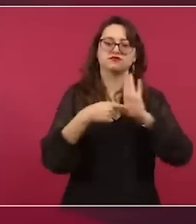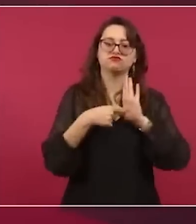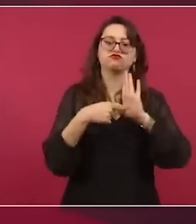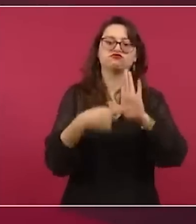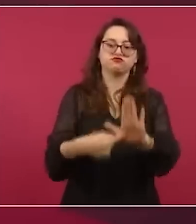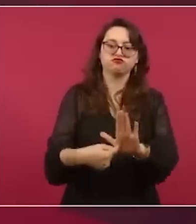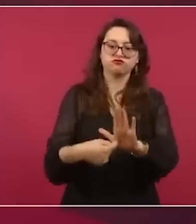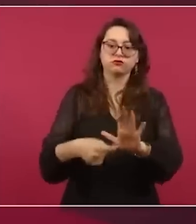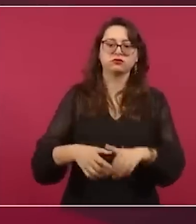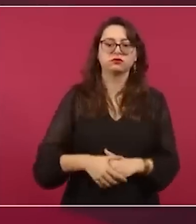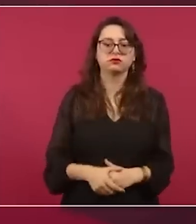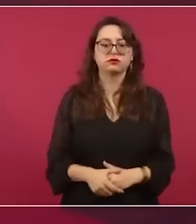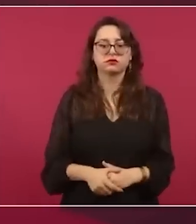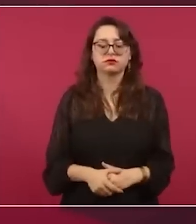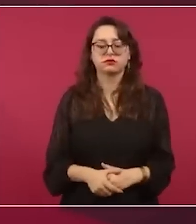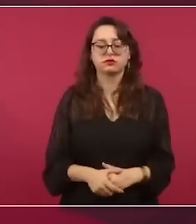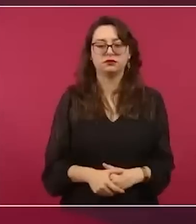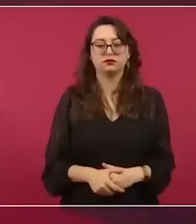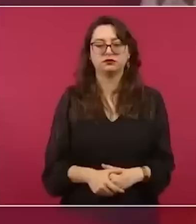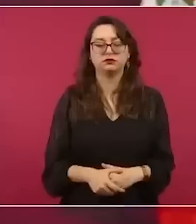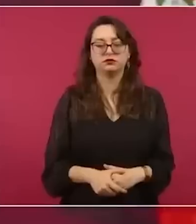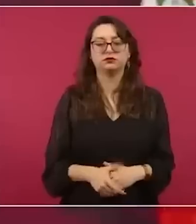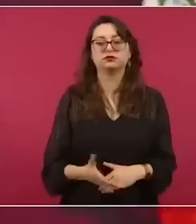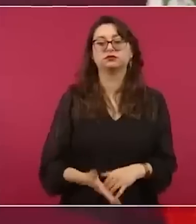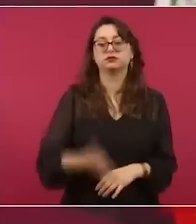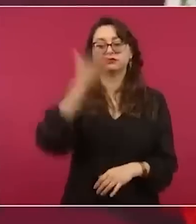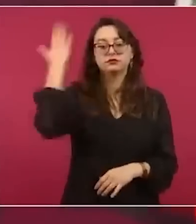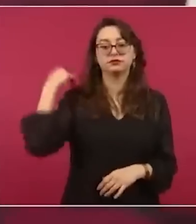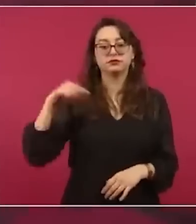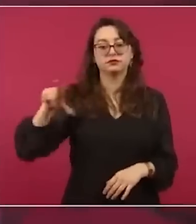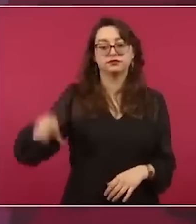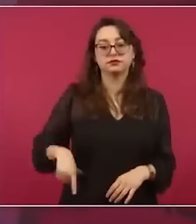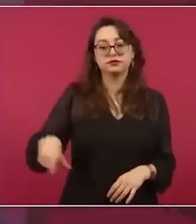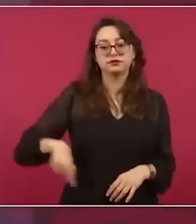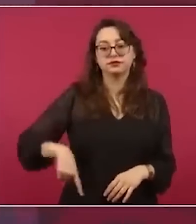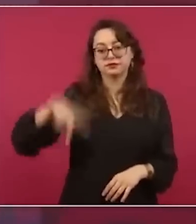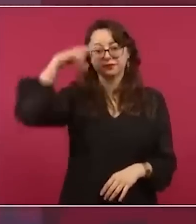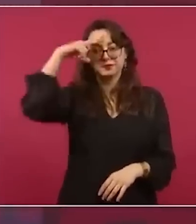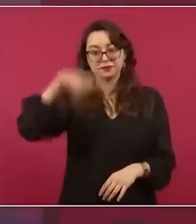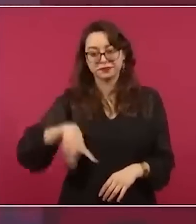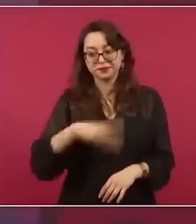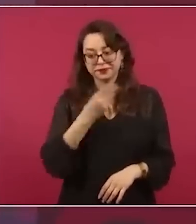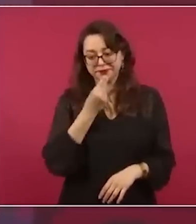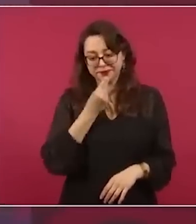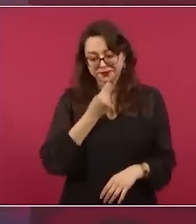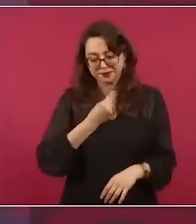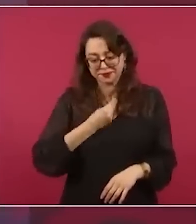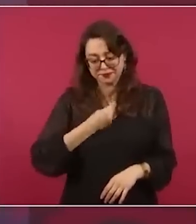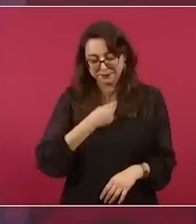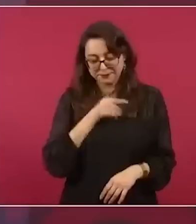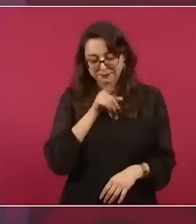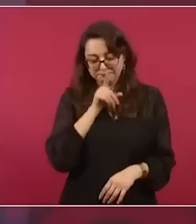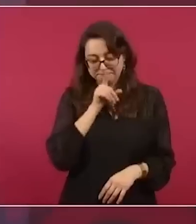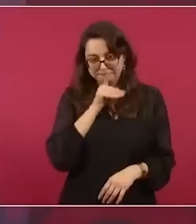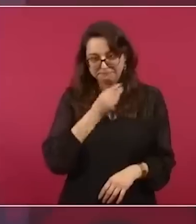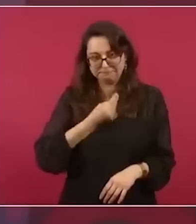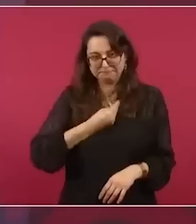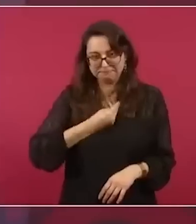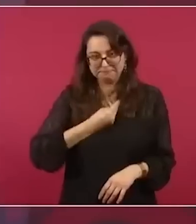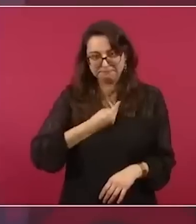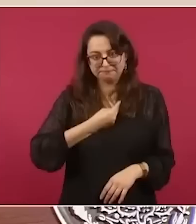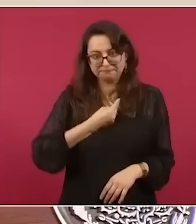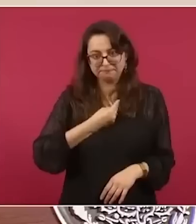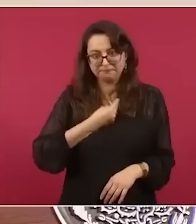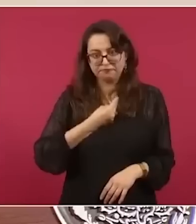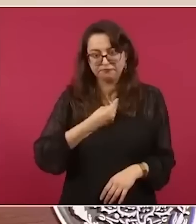Antes el gobierno de México callaba y la gente